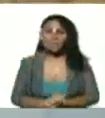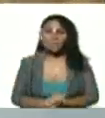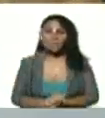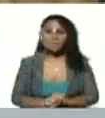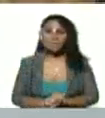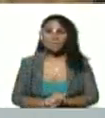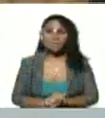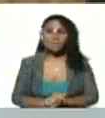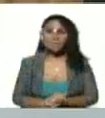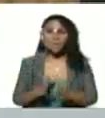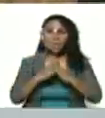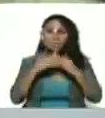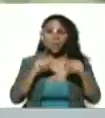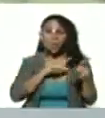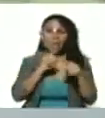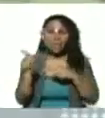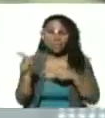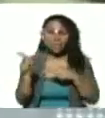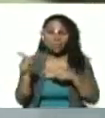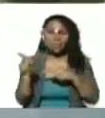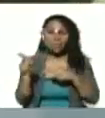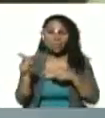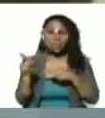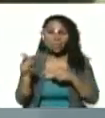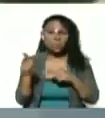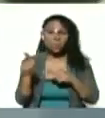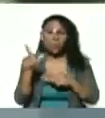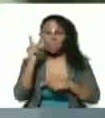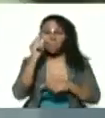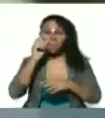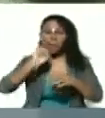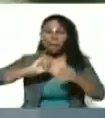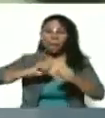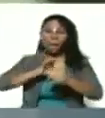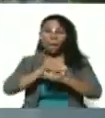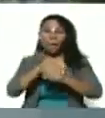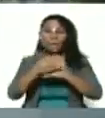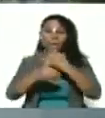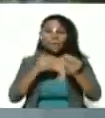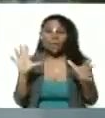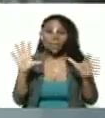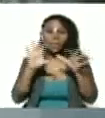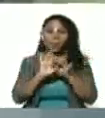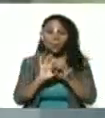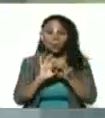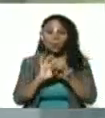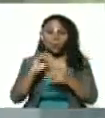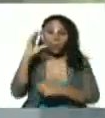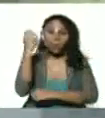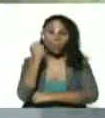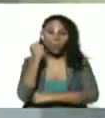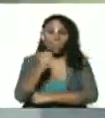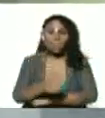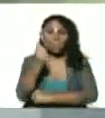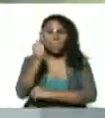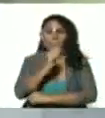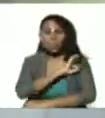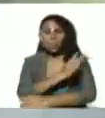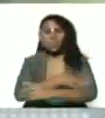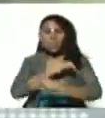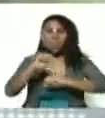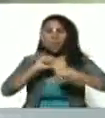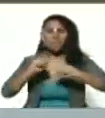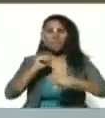Y con todo eso, Jorge Rodríguez logró articular el más poderoso movimiento